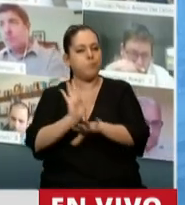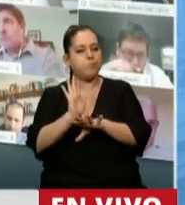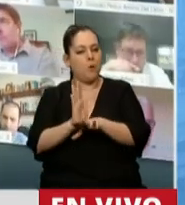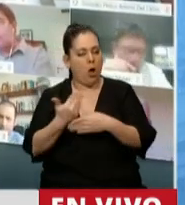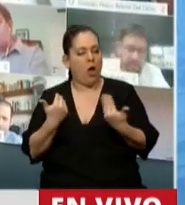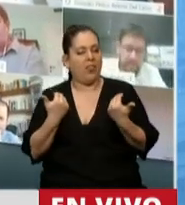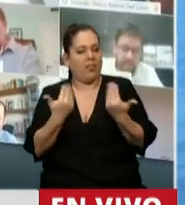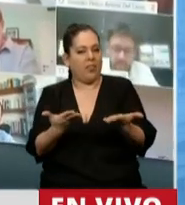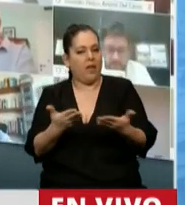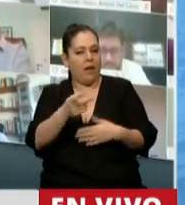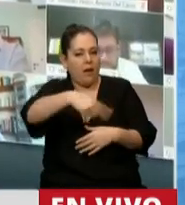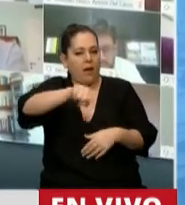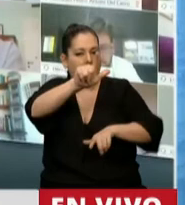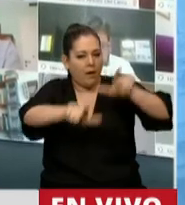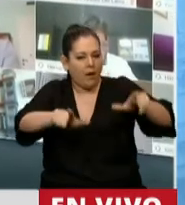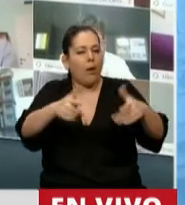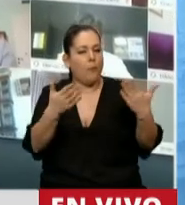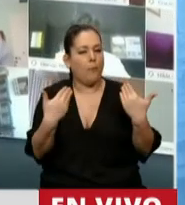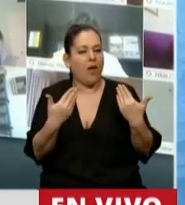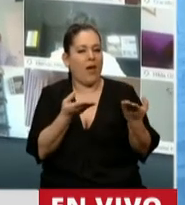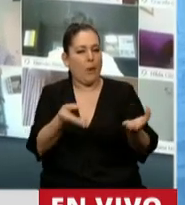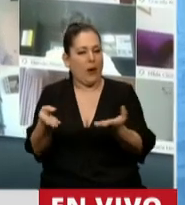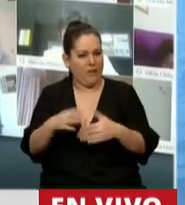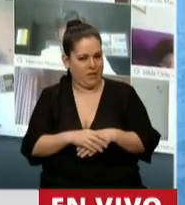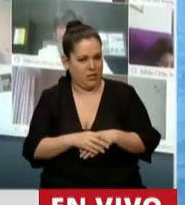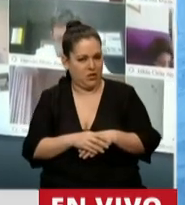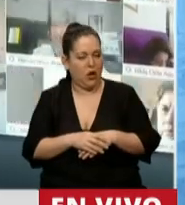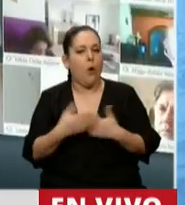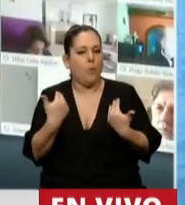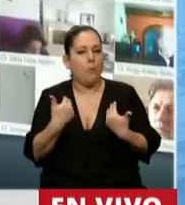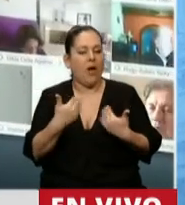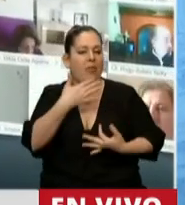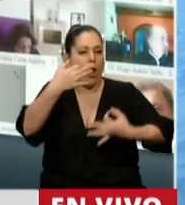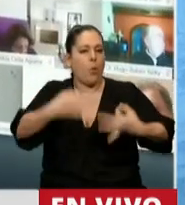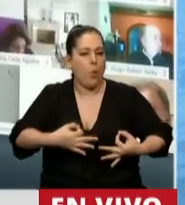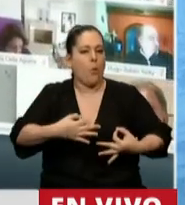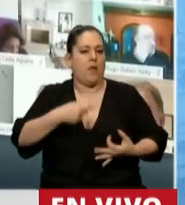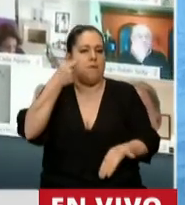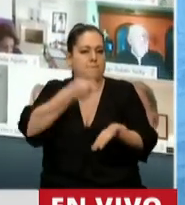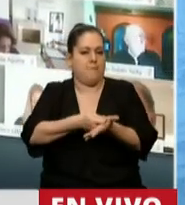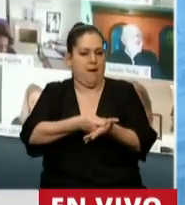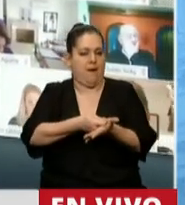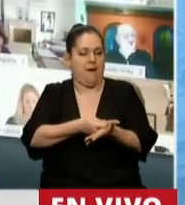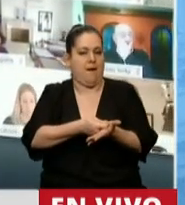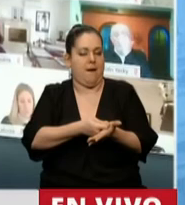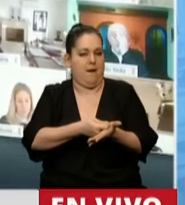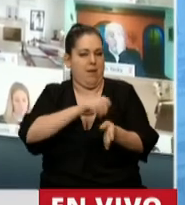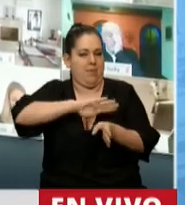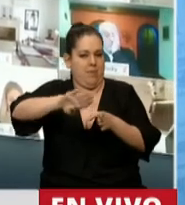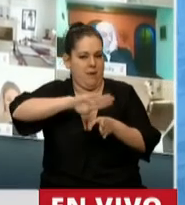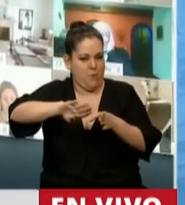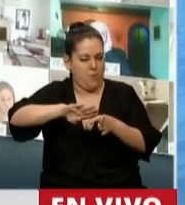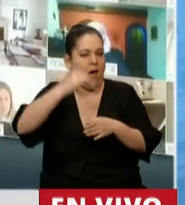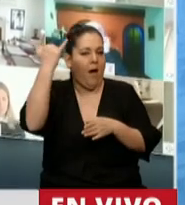ingresar dentro de los beneficios de la moratoria y puedan regularizar su situación. Hay en condiciones